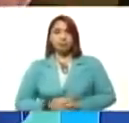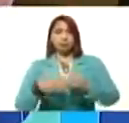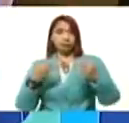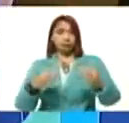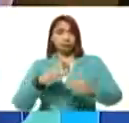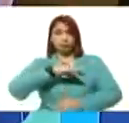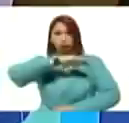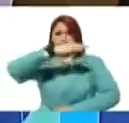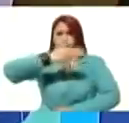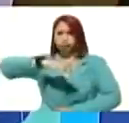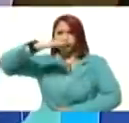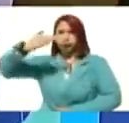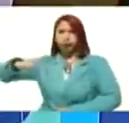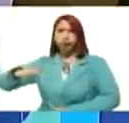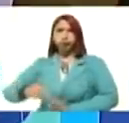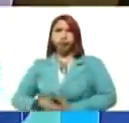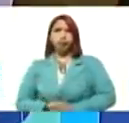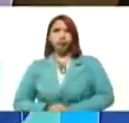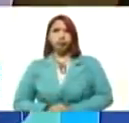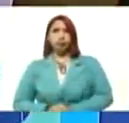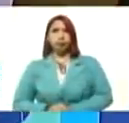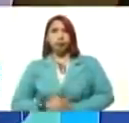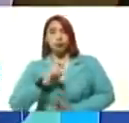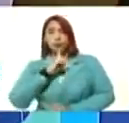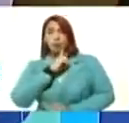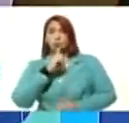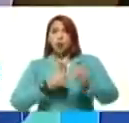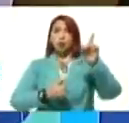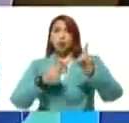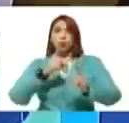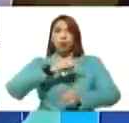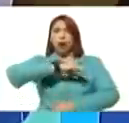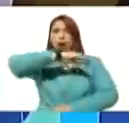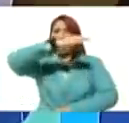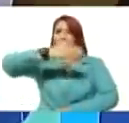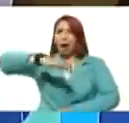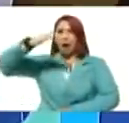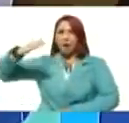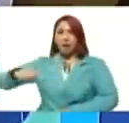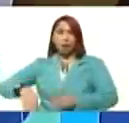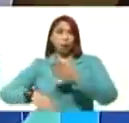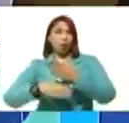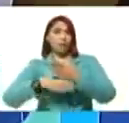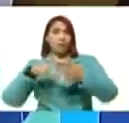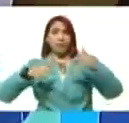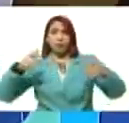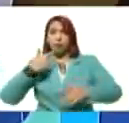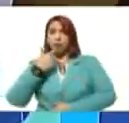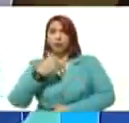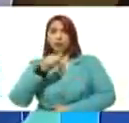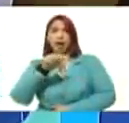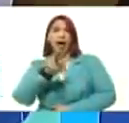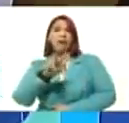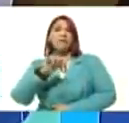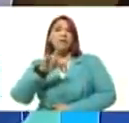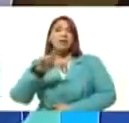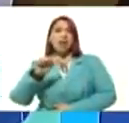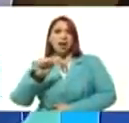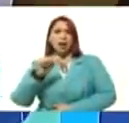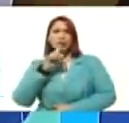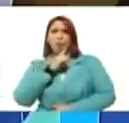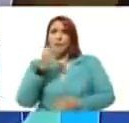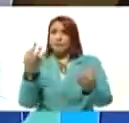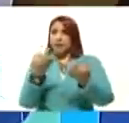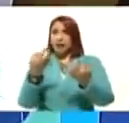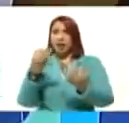Guaraira Repano, conocido por algunos como el Ávila, todavía mucha gente le dice el Ávila, aunque el nombre es Guaraira Repano,